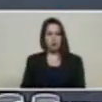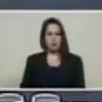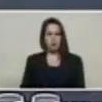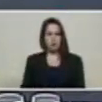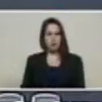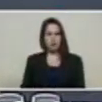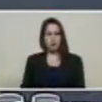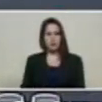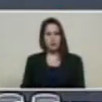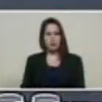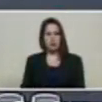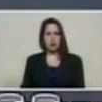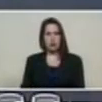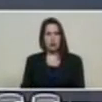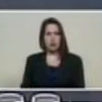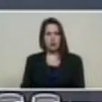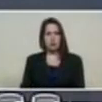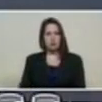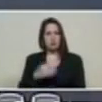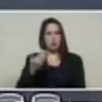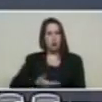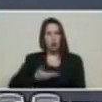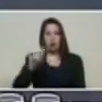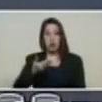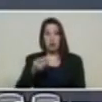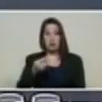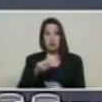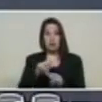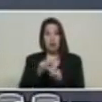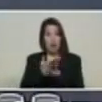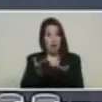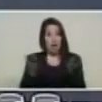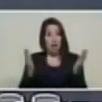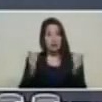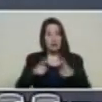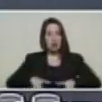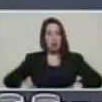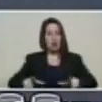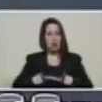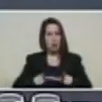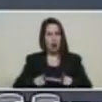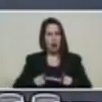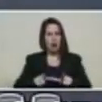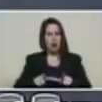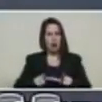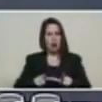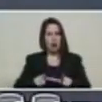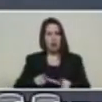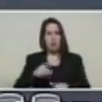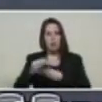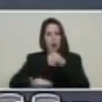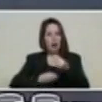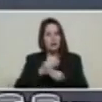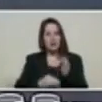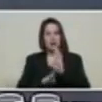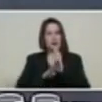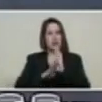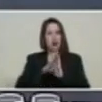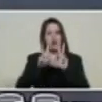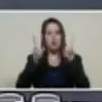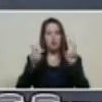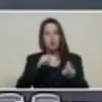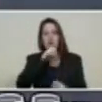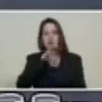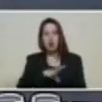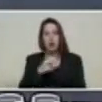que este va a ser el epicentro del desarrollo de una nueva historia de la economía